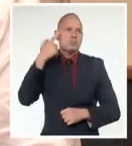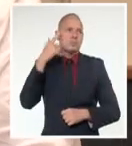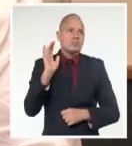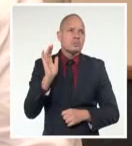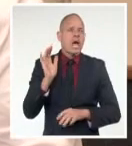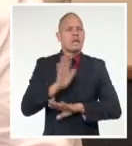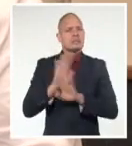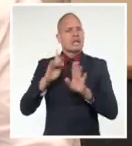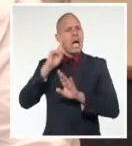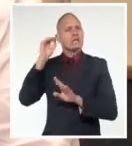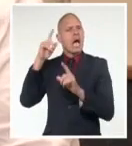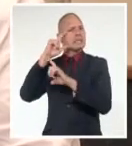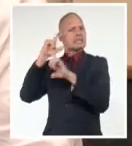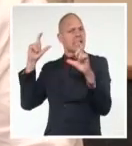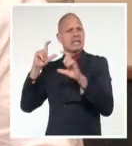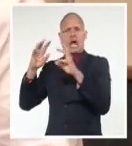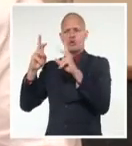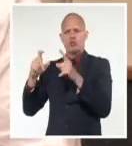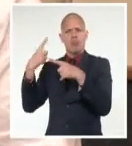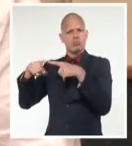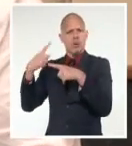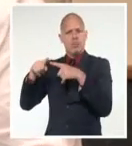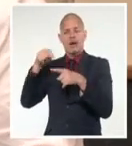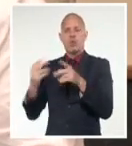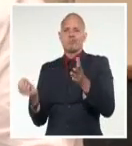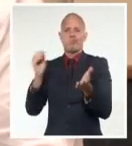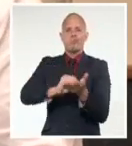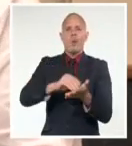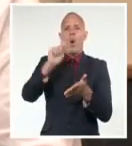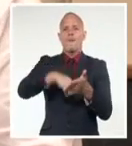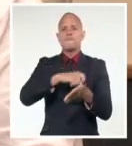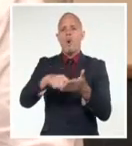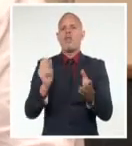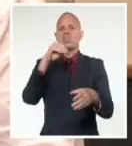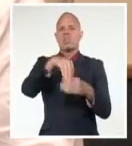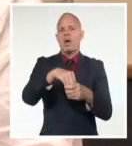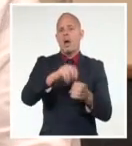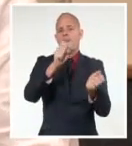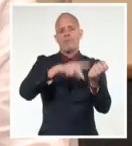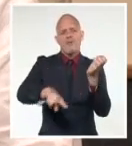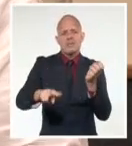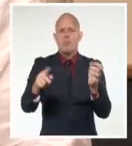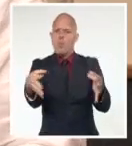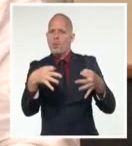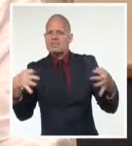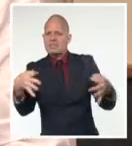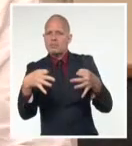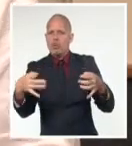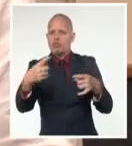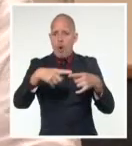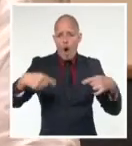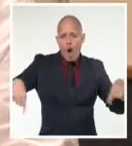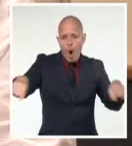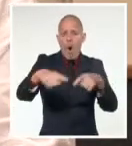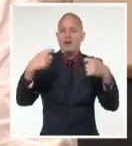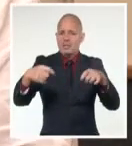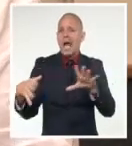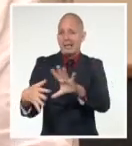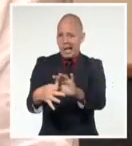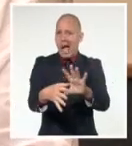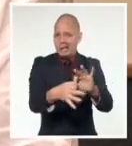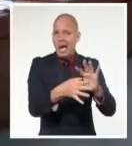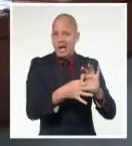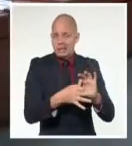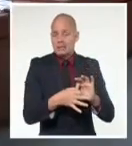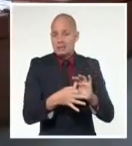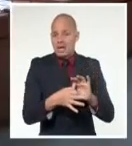de ciencia y innovación no está conseguido en la planeación estratégica de una provincia, de un municipio y a nivel local, no se